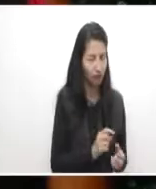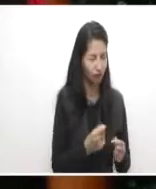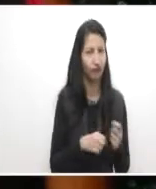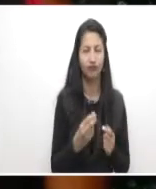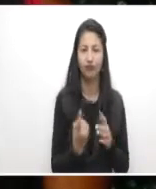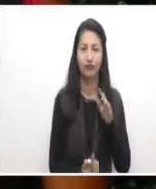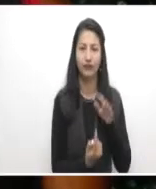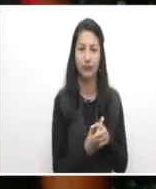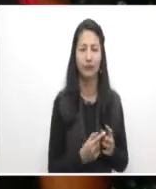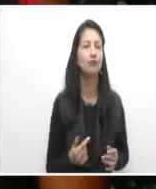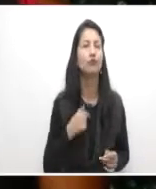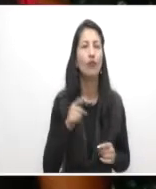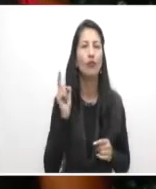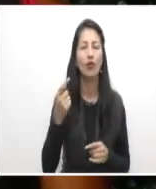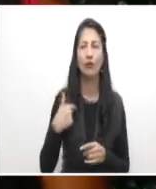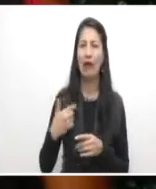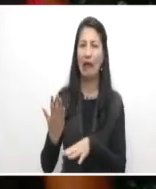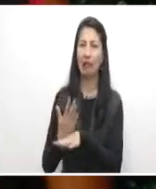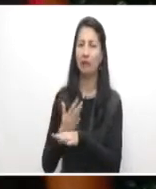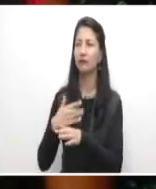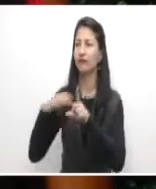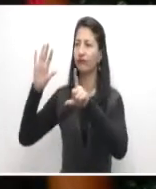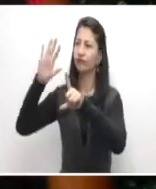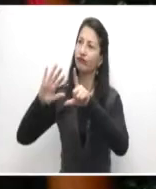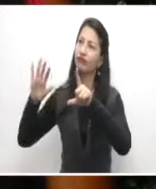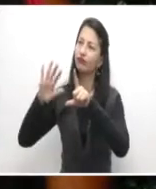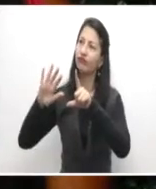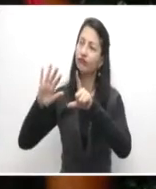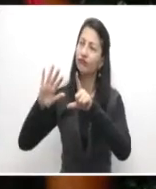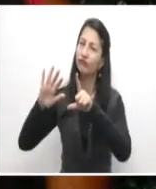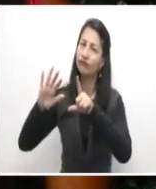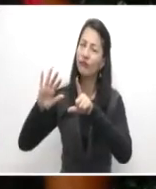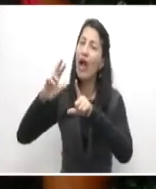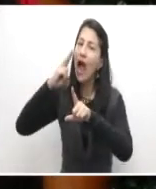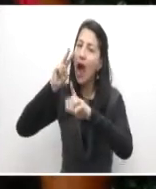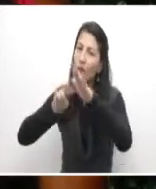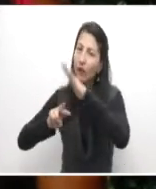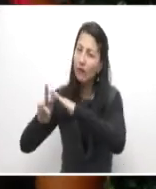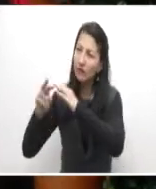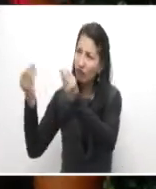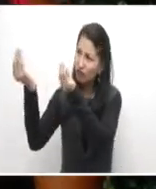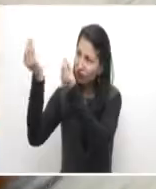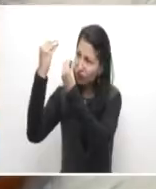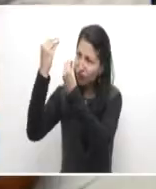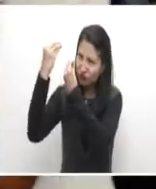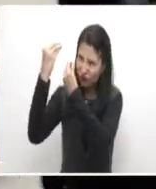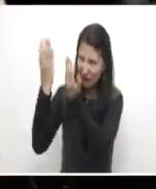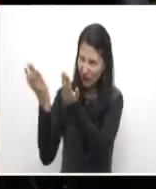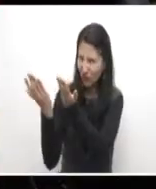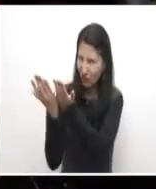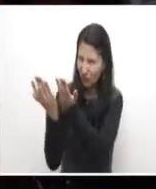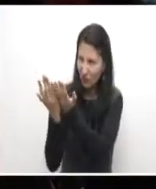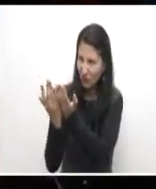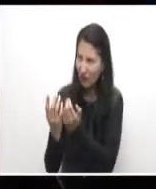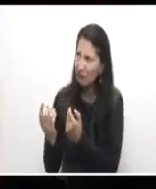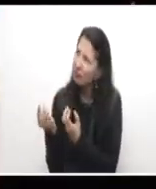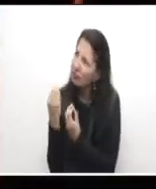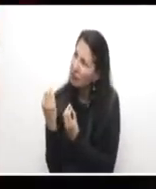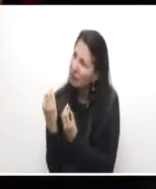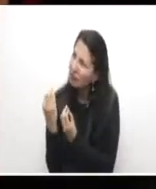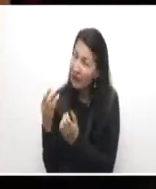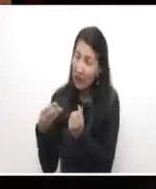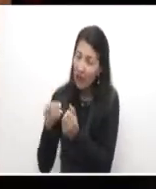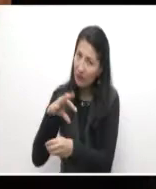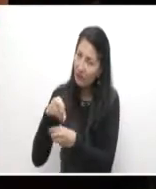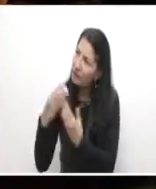fue con mis estudios en el técnico audiovisuales. Cuando empezamos nos dan la información de qué es Fondo Emprender y